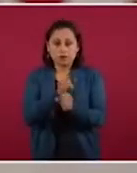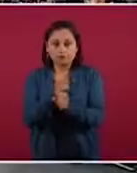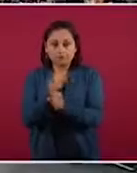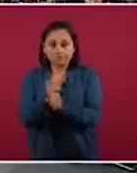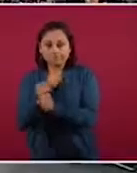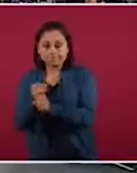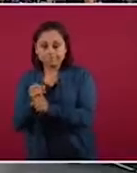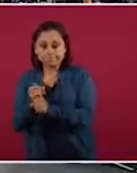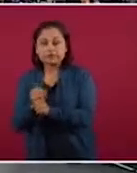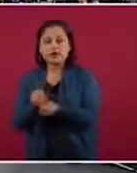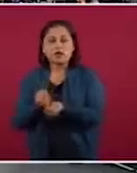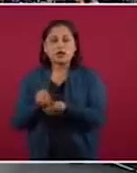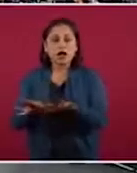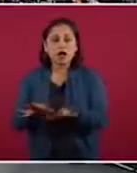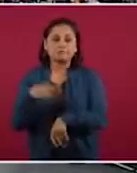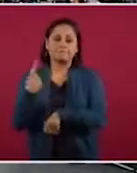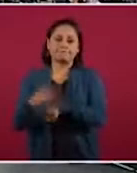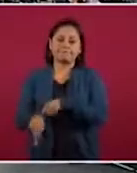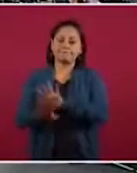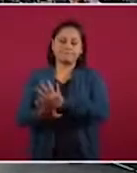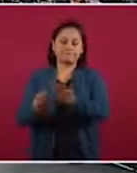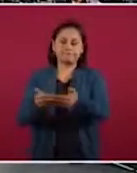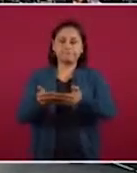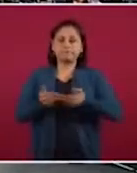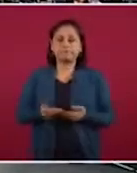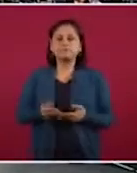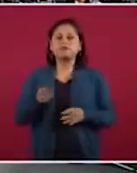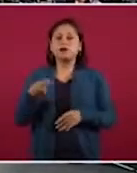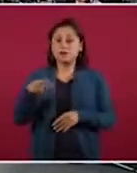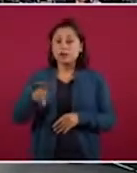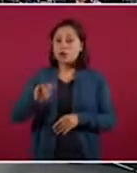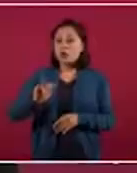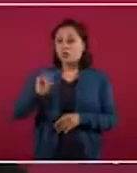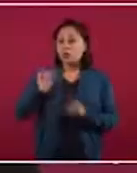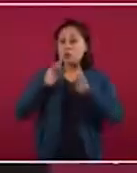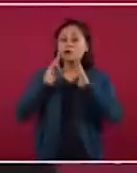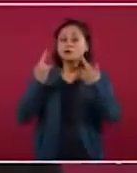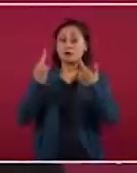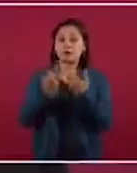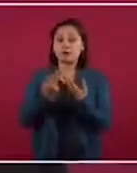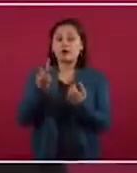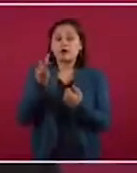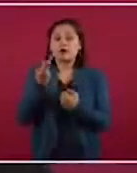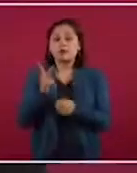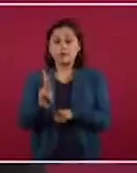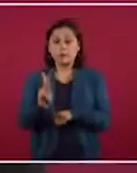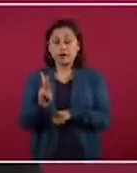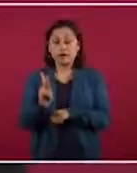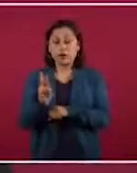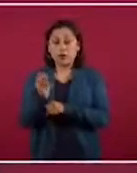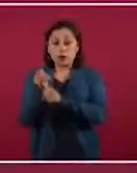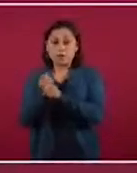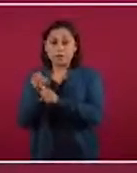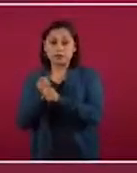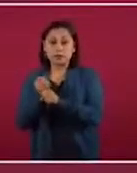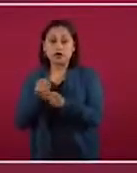Pero justo el jueves se revisó. Entonces, hay un avance considerable, sólo que la familia todavía no tiene los resultados. Entonces, impunidad no va a haber.